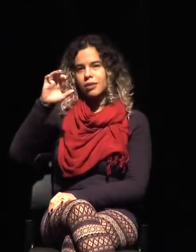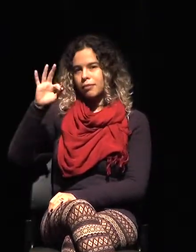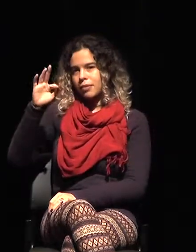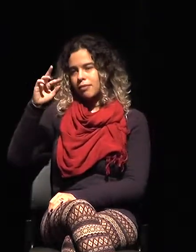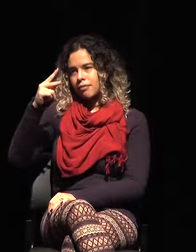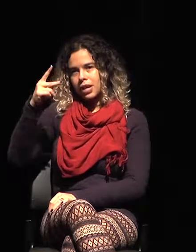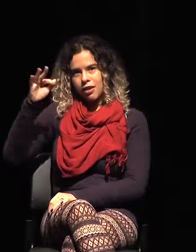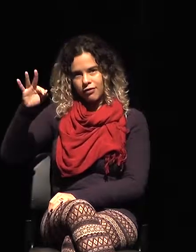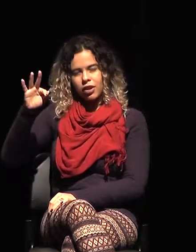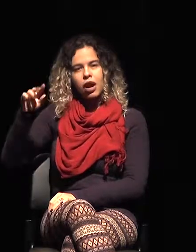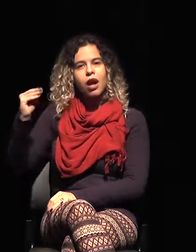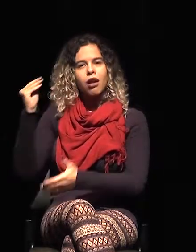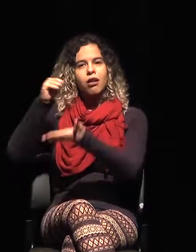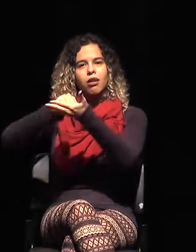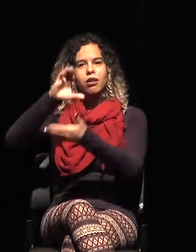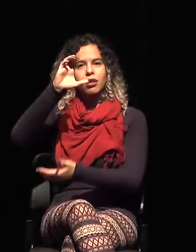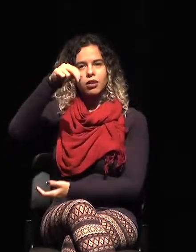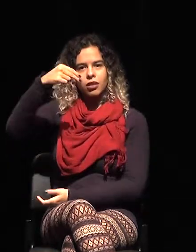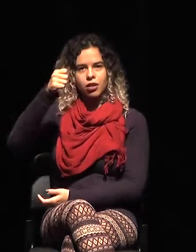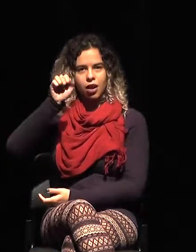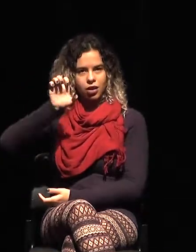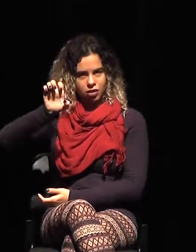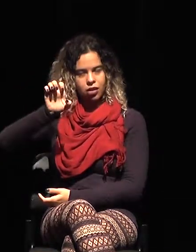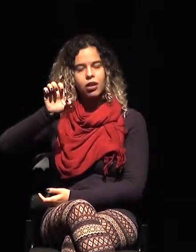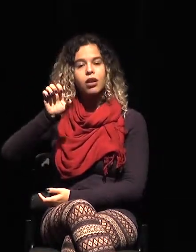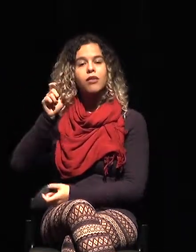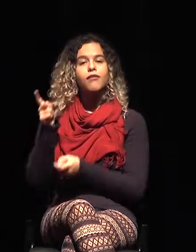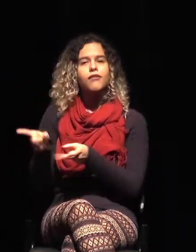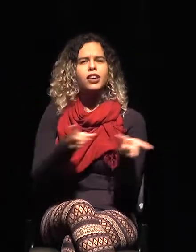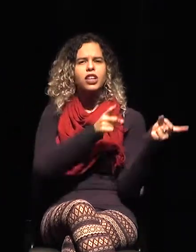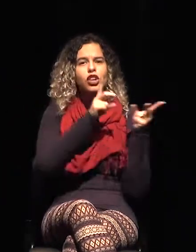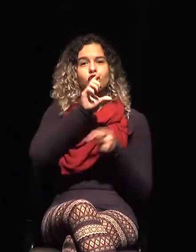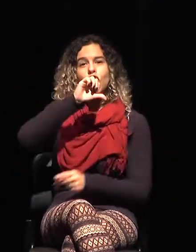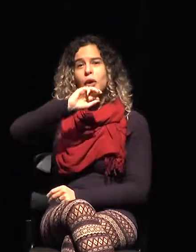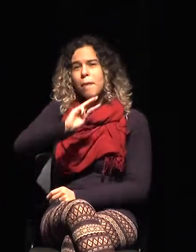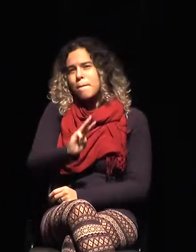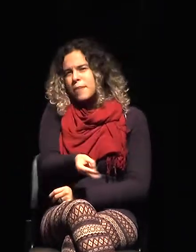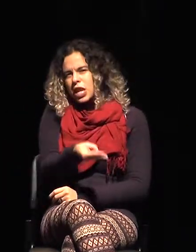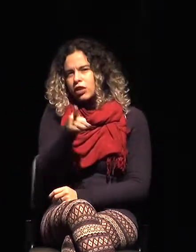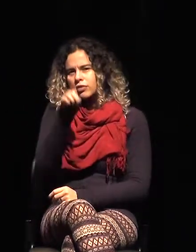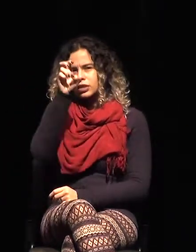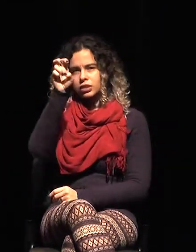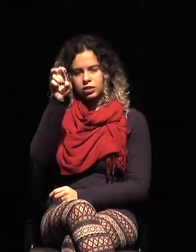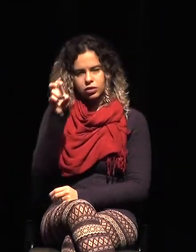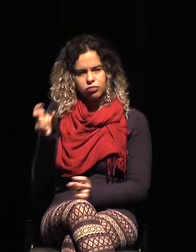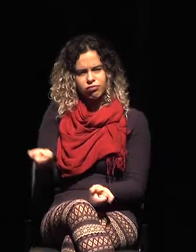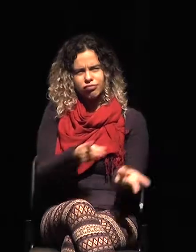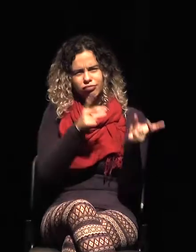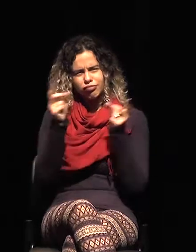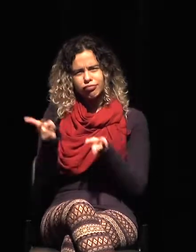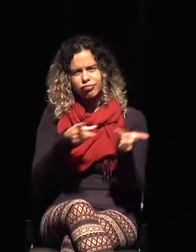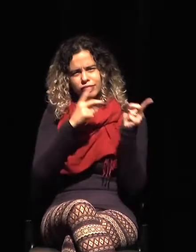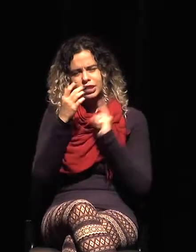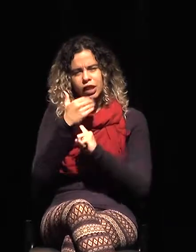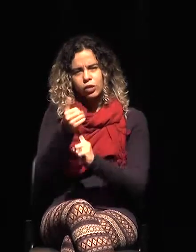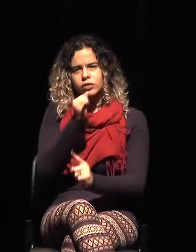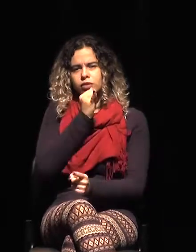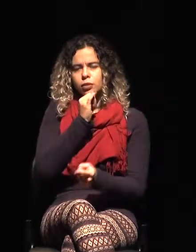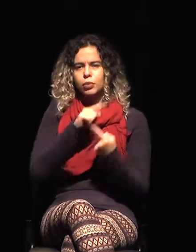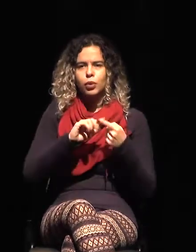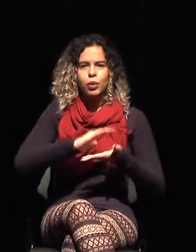Físicas, estaba vendiendo nueve millones y medio de reales de productos de tecnología, computadoras de Apple,